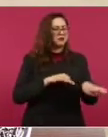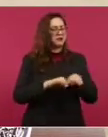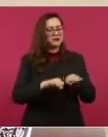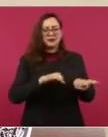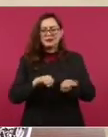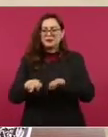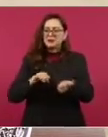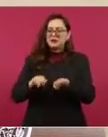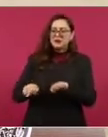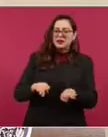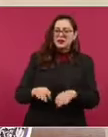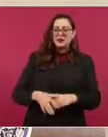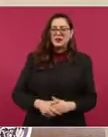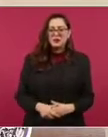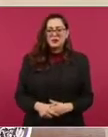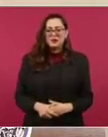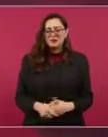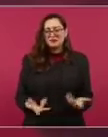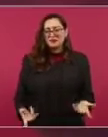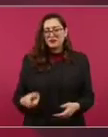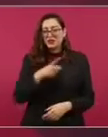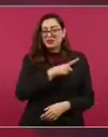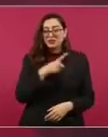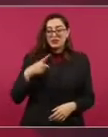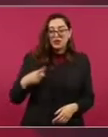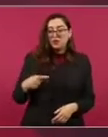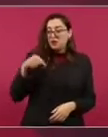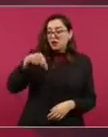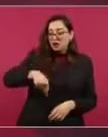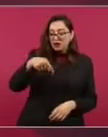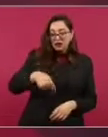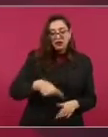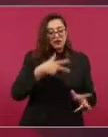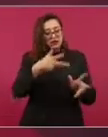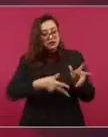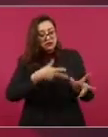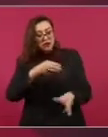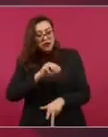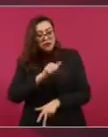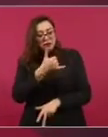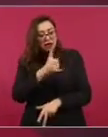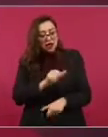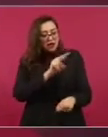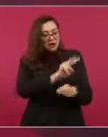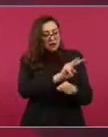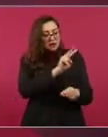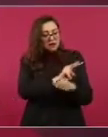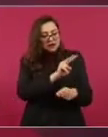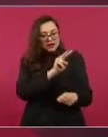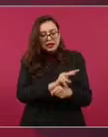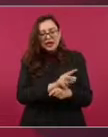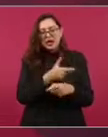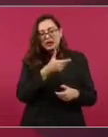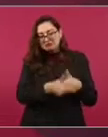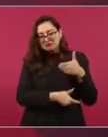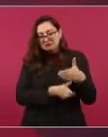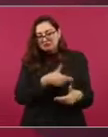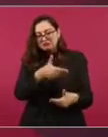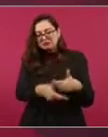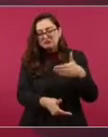Tenía que estar en el Tren Maya, en la supervisión de la obra.